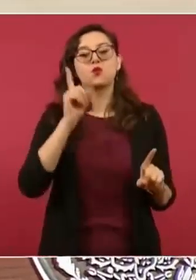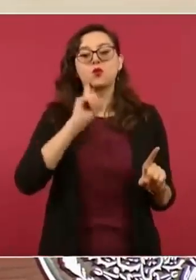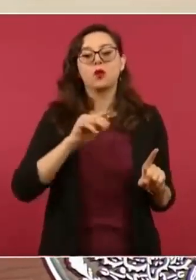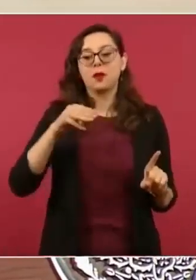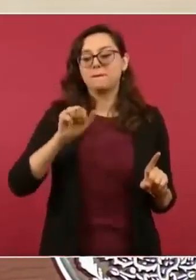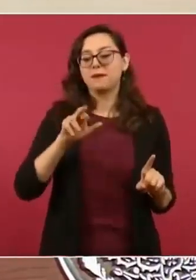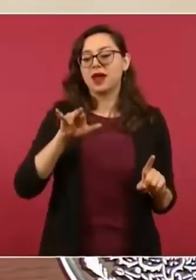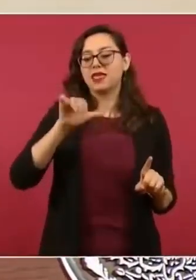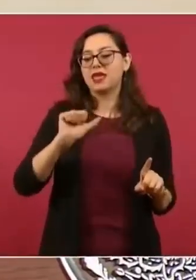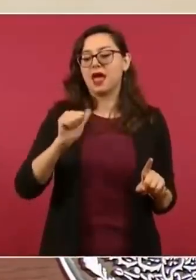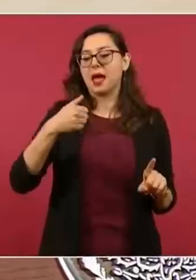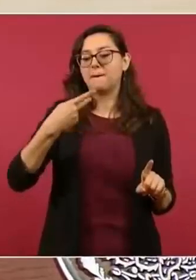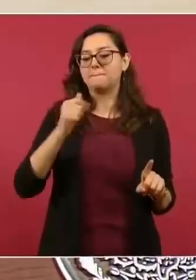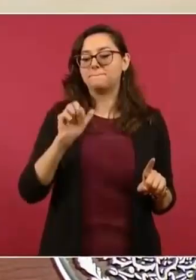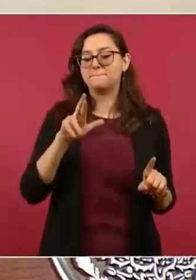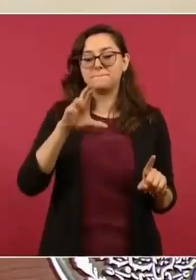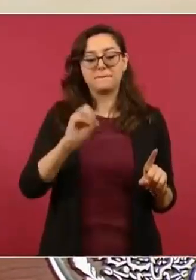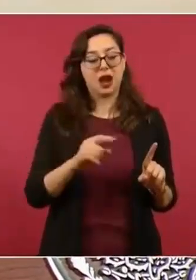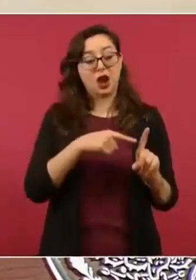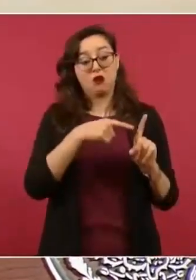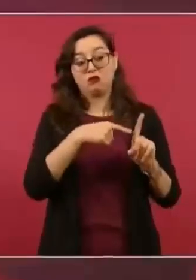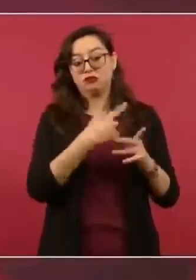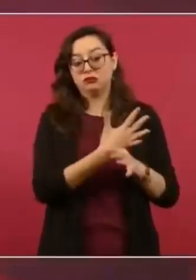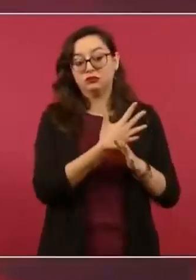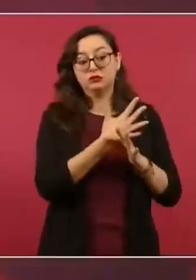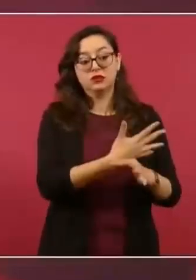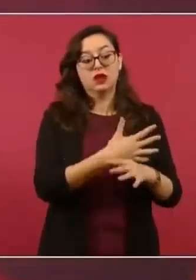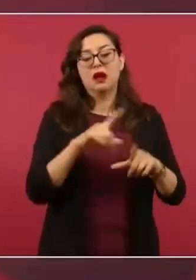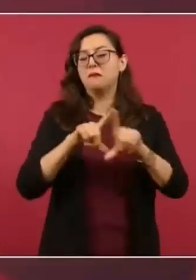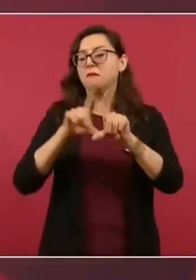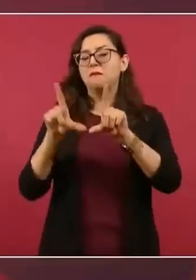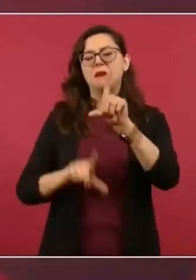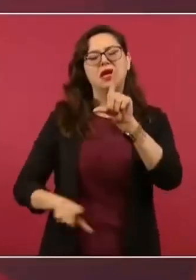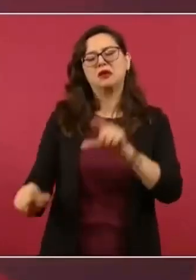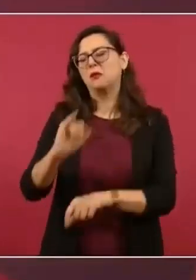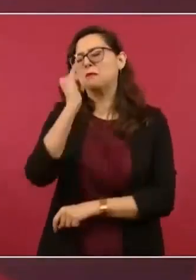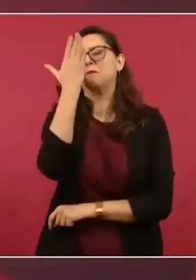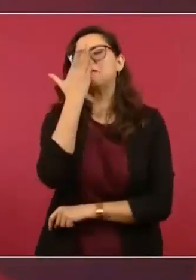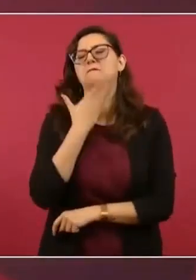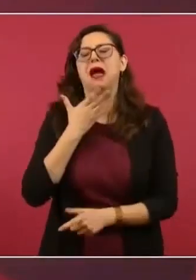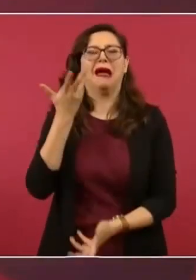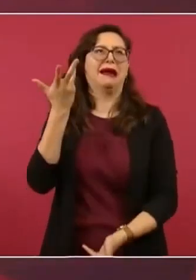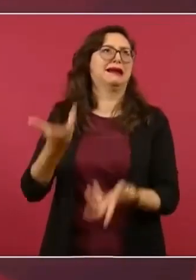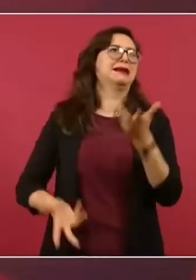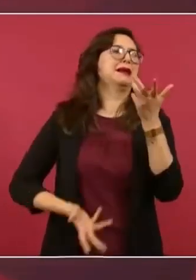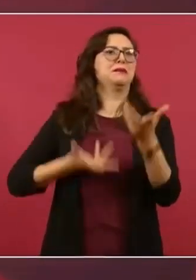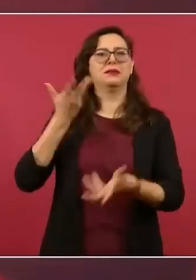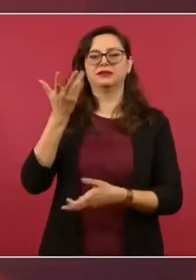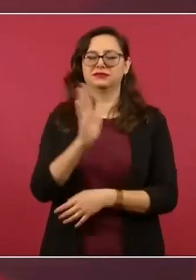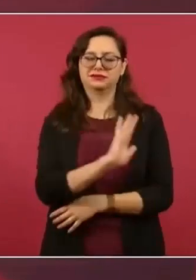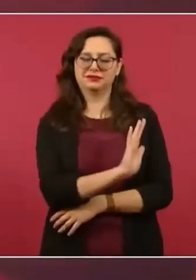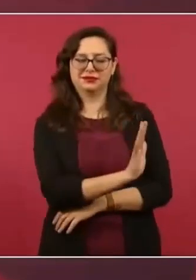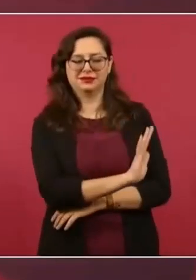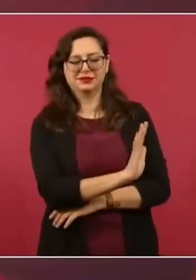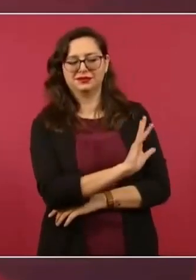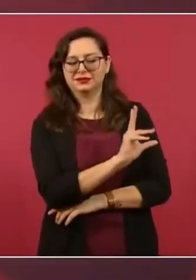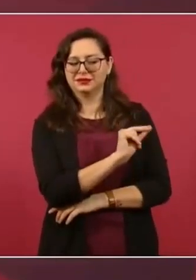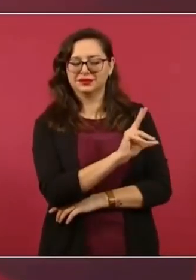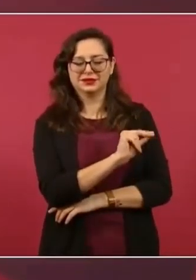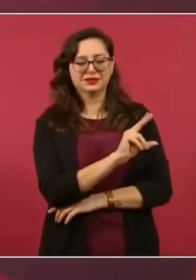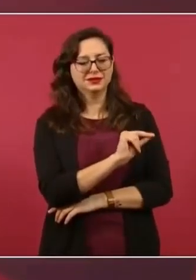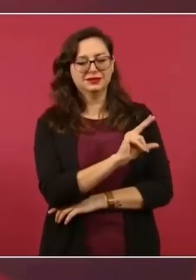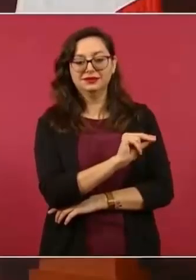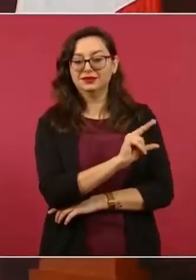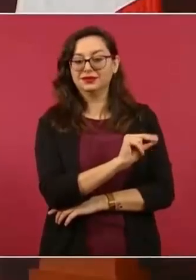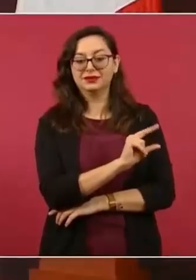Sí se está juzgando no, no, no ¿cómo dice coloquialmente?